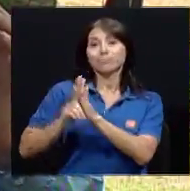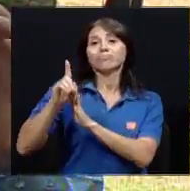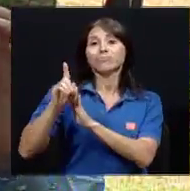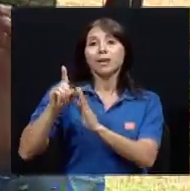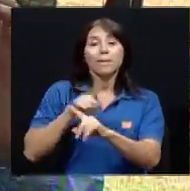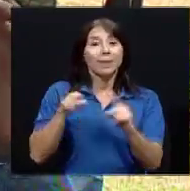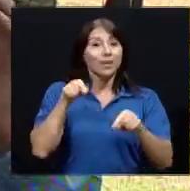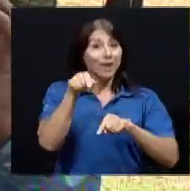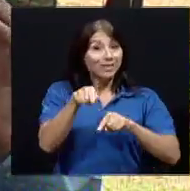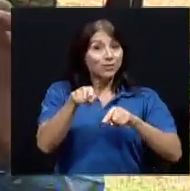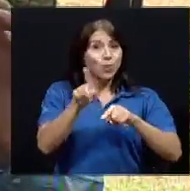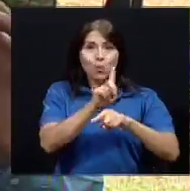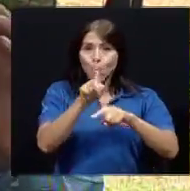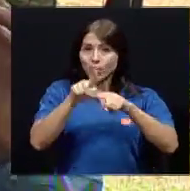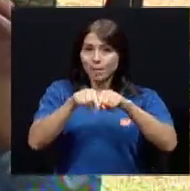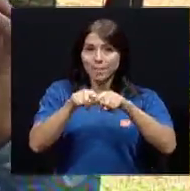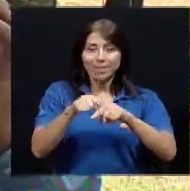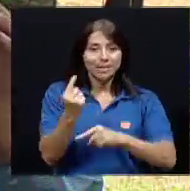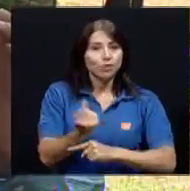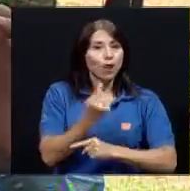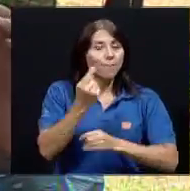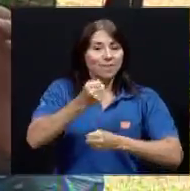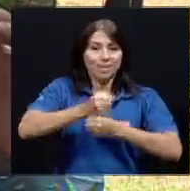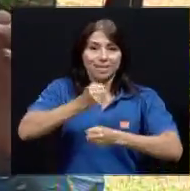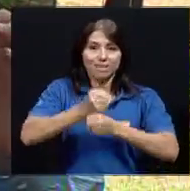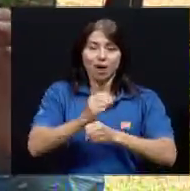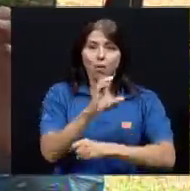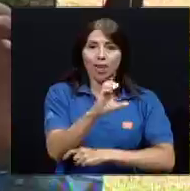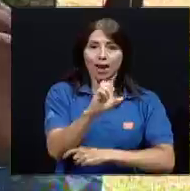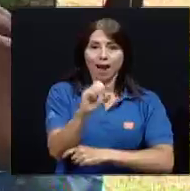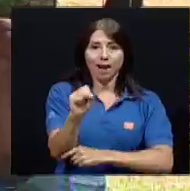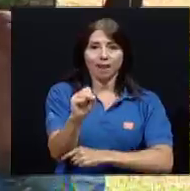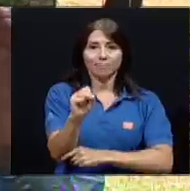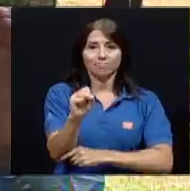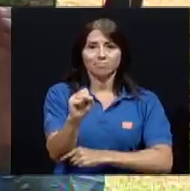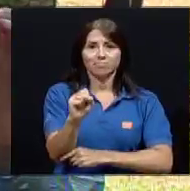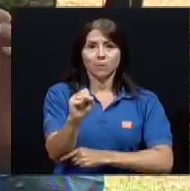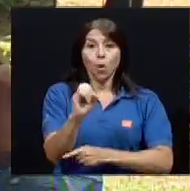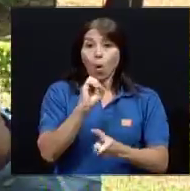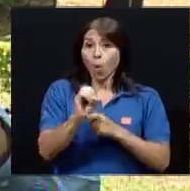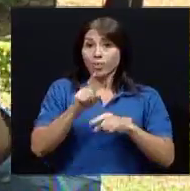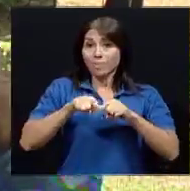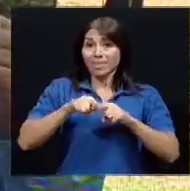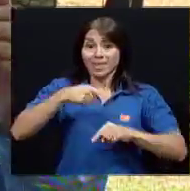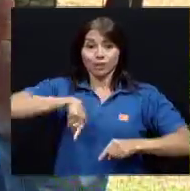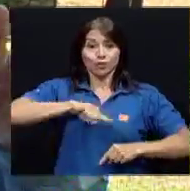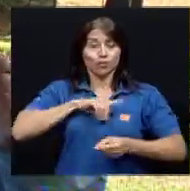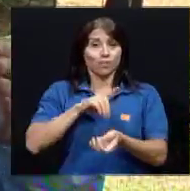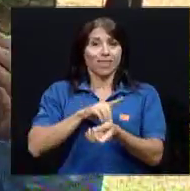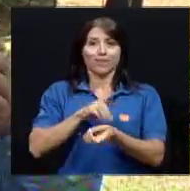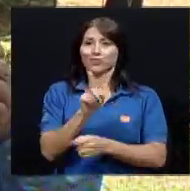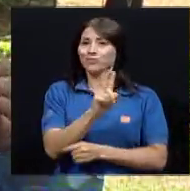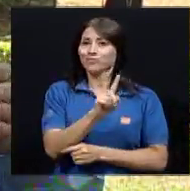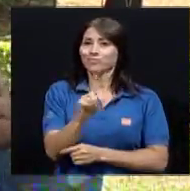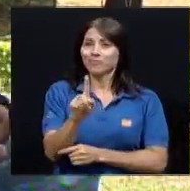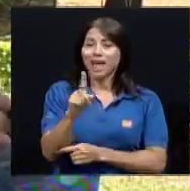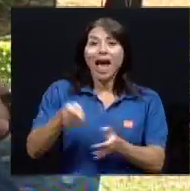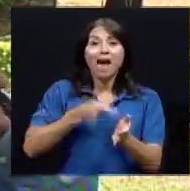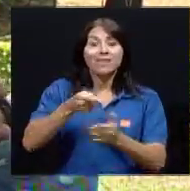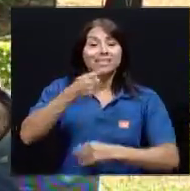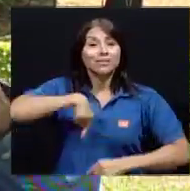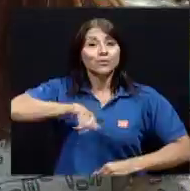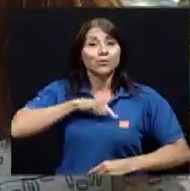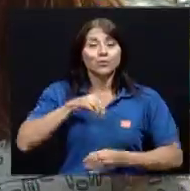de la labor únicamente de la caja del Seguro Social y menos de nosotros los médicos, ¿verdad? Porque muchas veces los médicos perdemos la